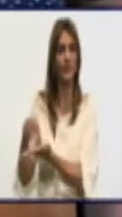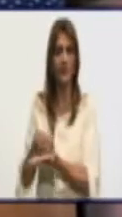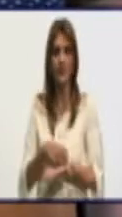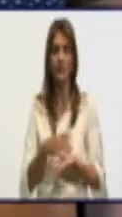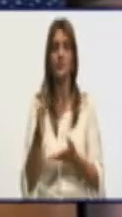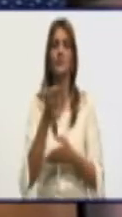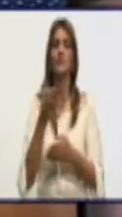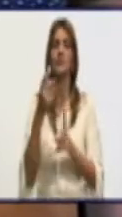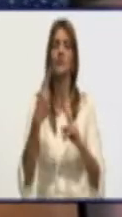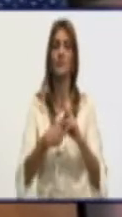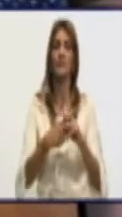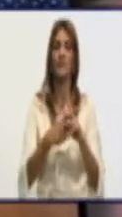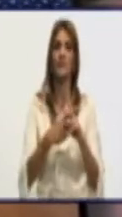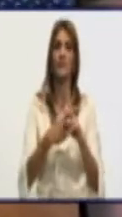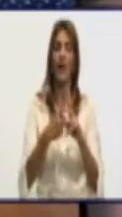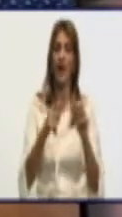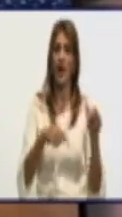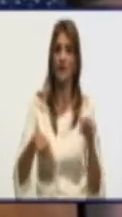unidad de acá de,